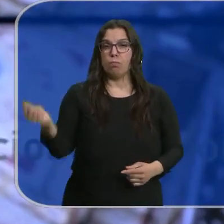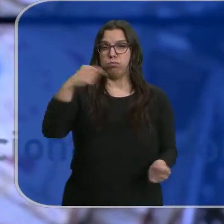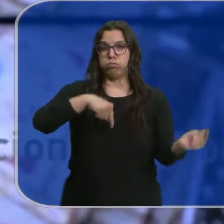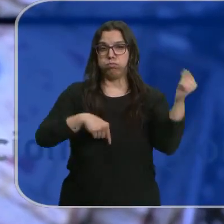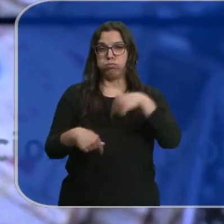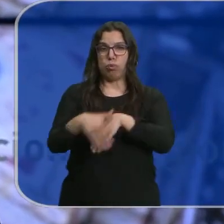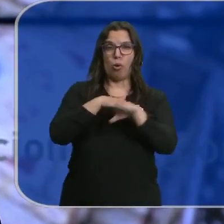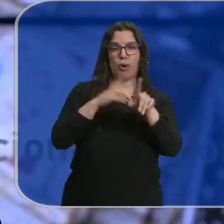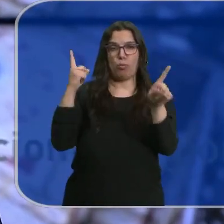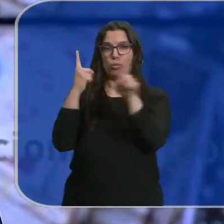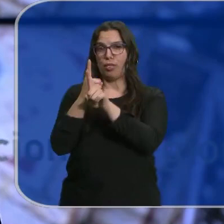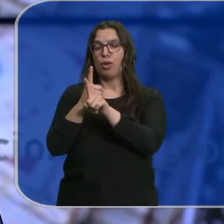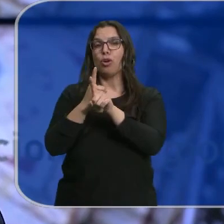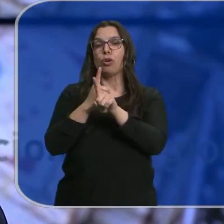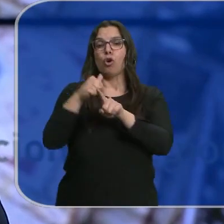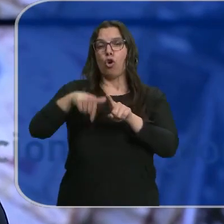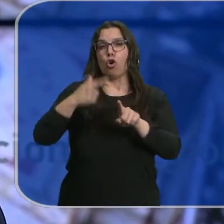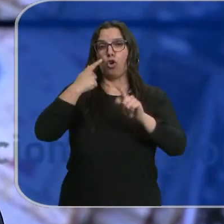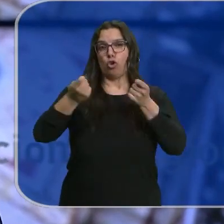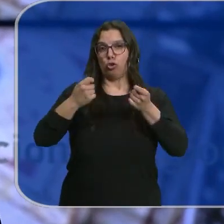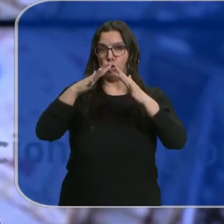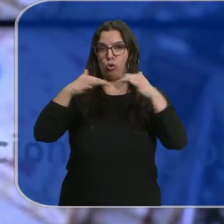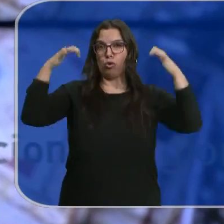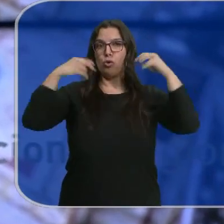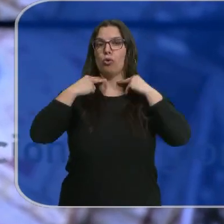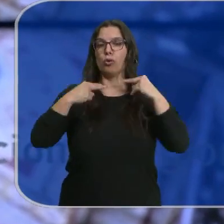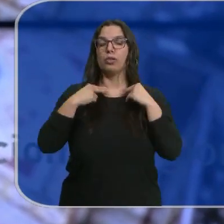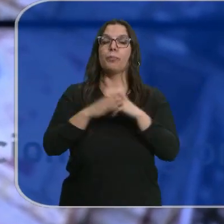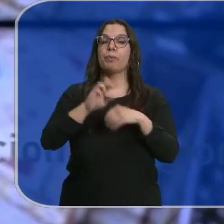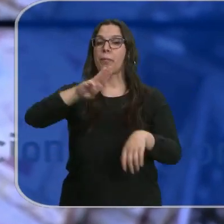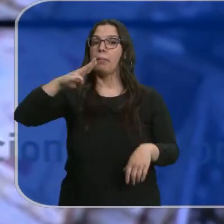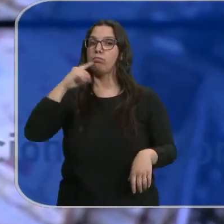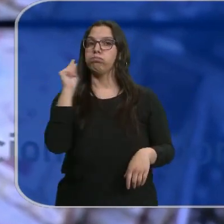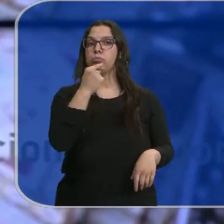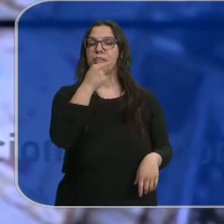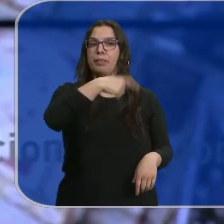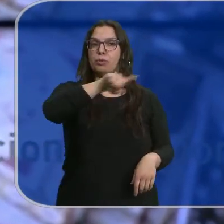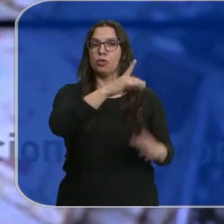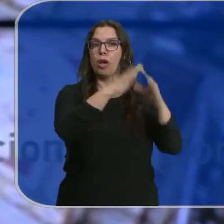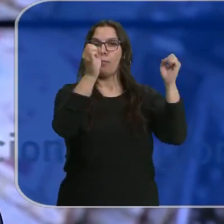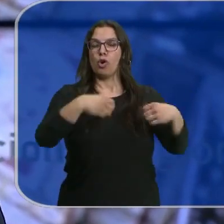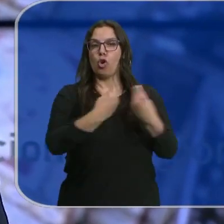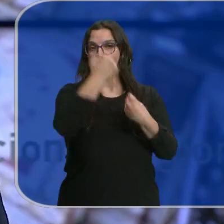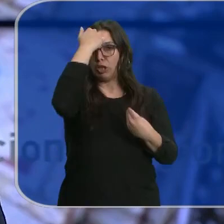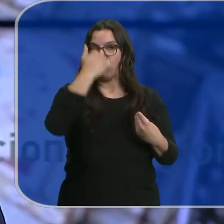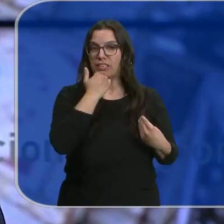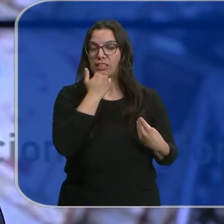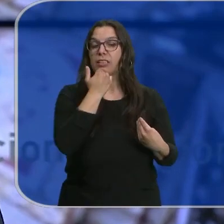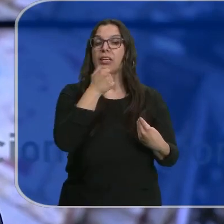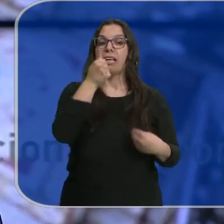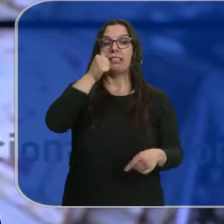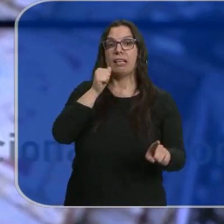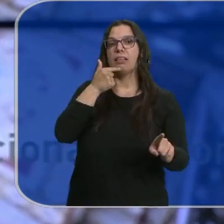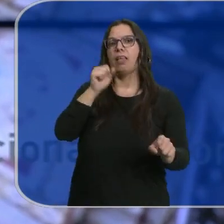reproches entre gobierno y oposición en la sesión de control en el Congreso. Mientras el PP acusa al Ejecutivo de pactar con terroristas, Sánchez se